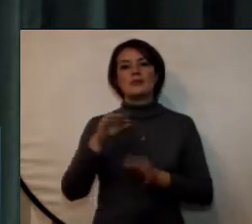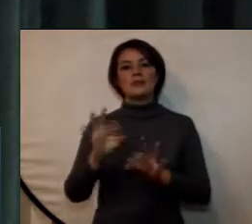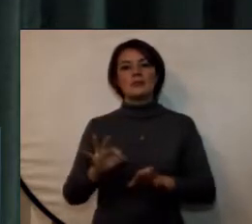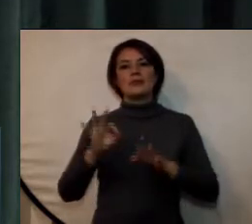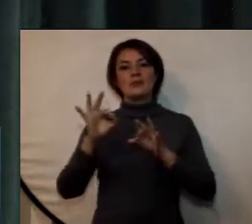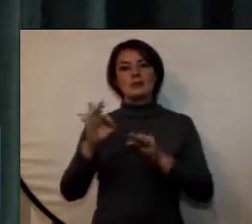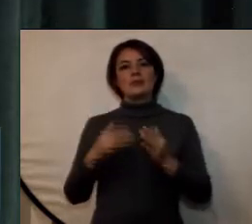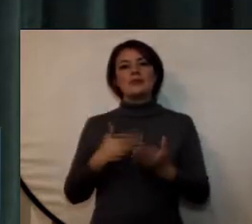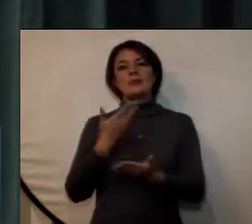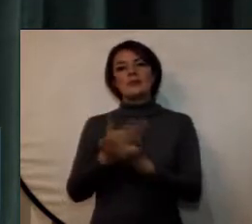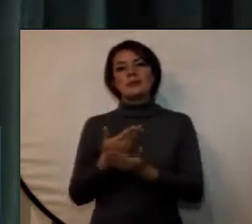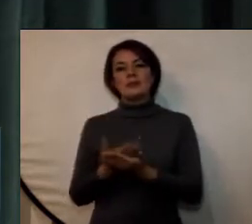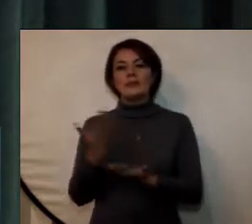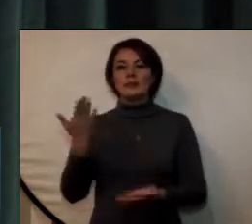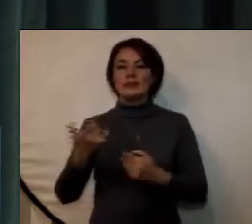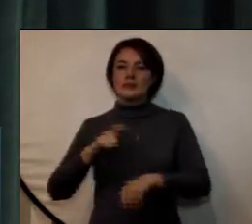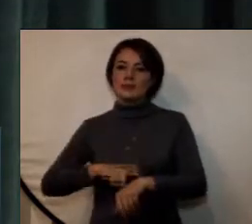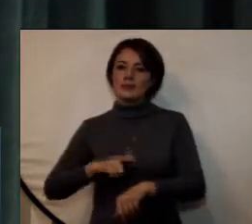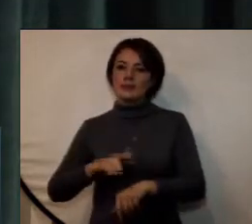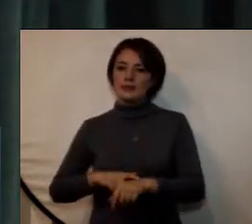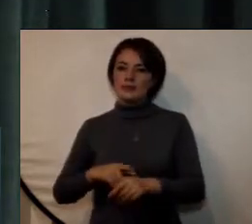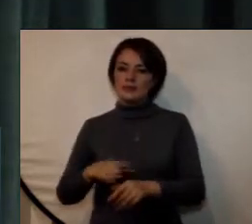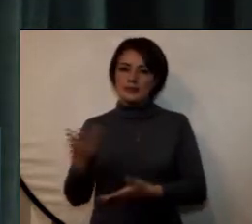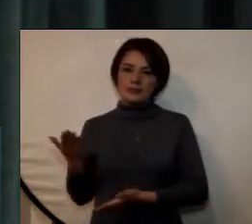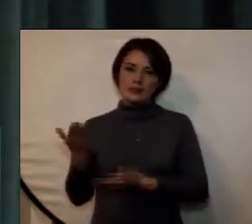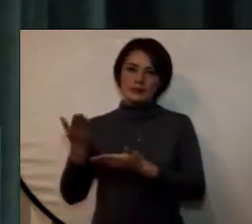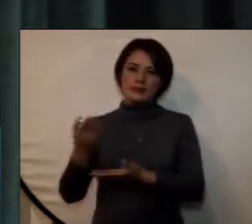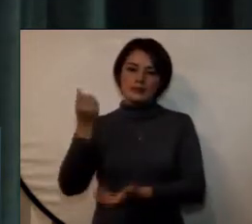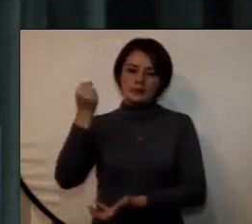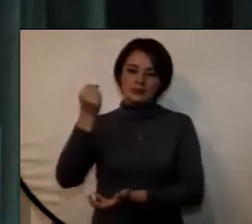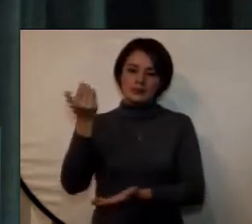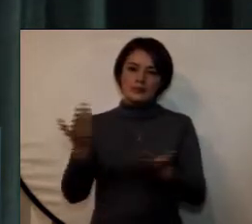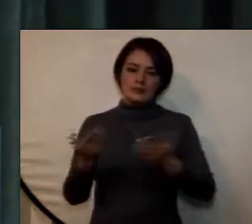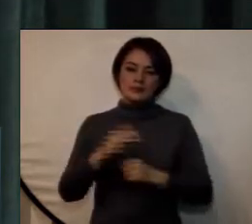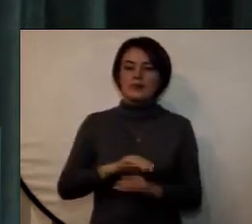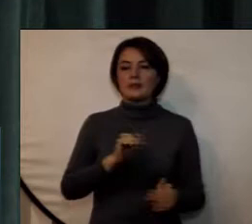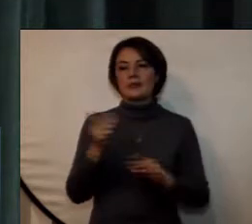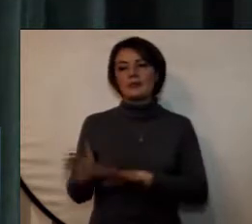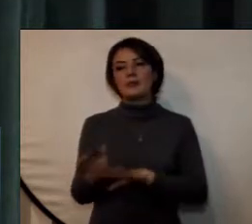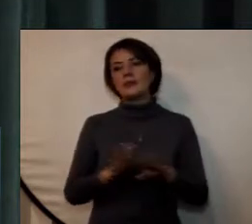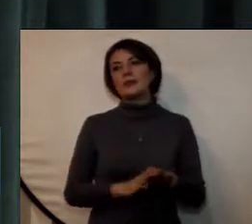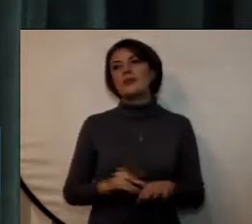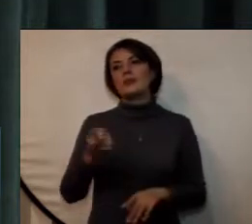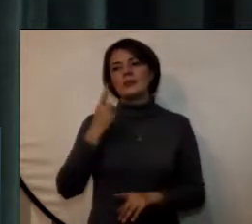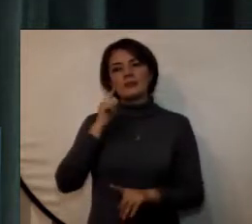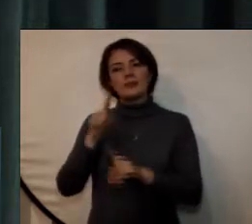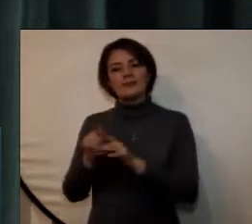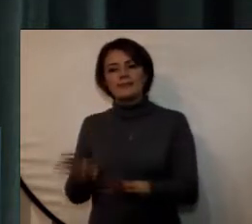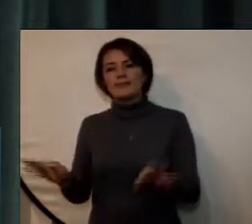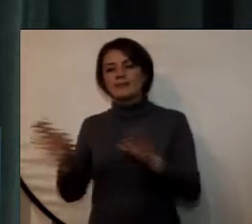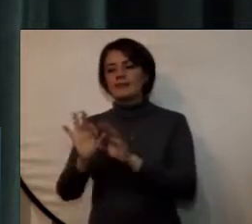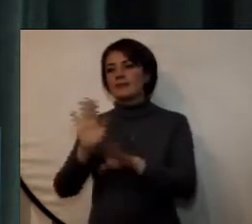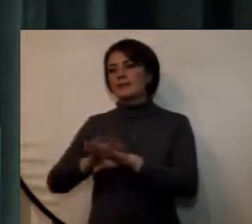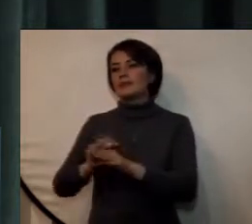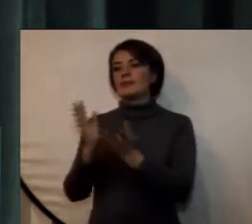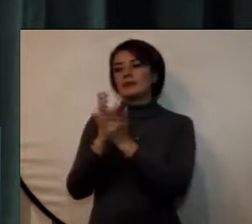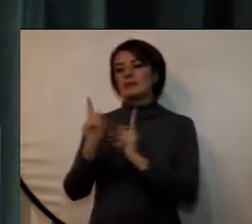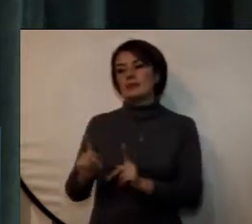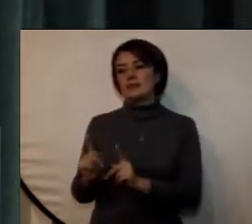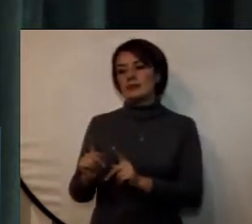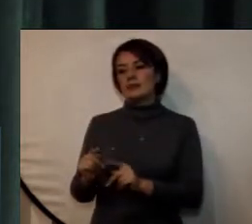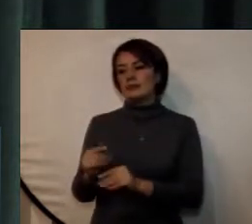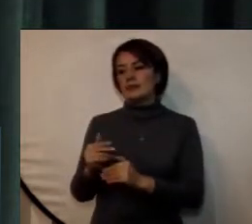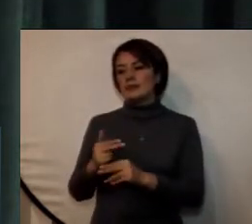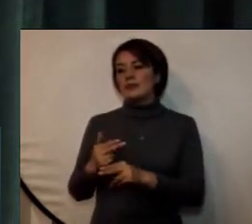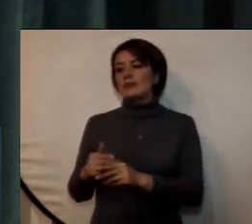propuestas y la disponibilidad presupuestal de otro lado es importante señalar que los estudiantes de pregrado de